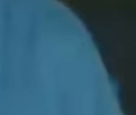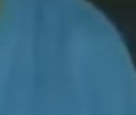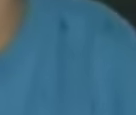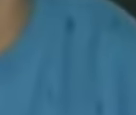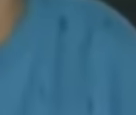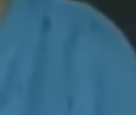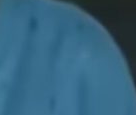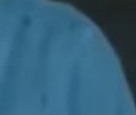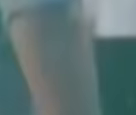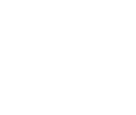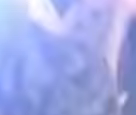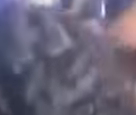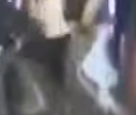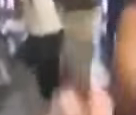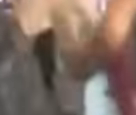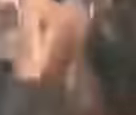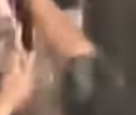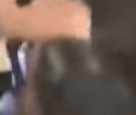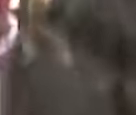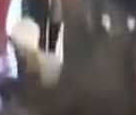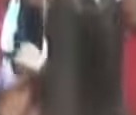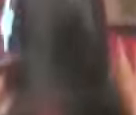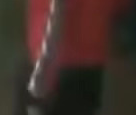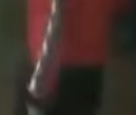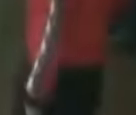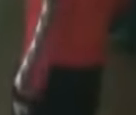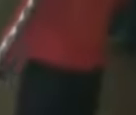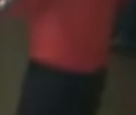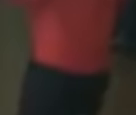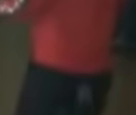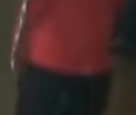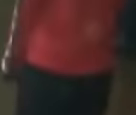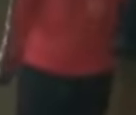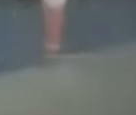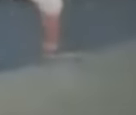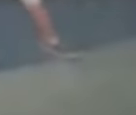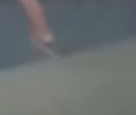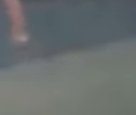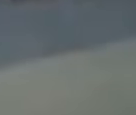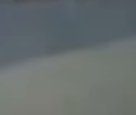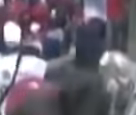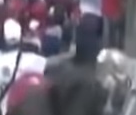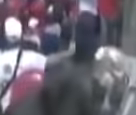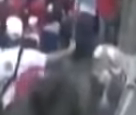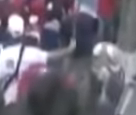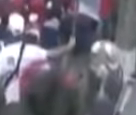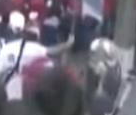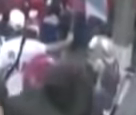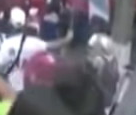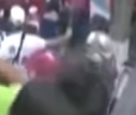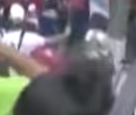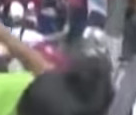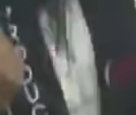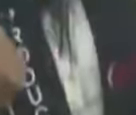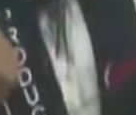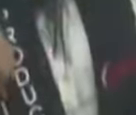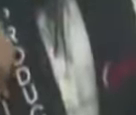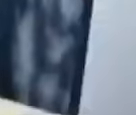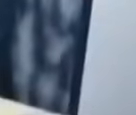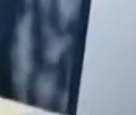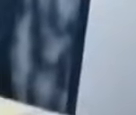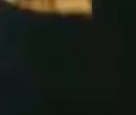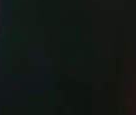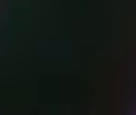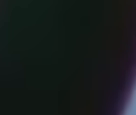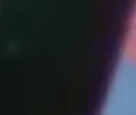creadores y los dueños del mundo nuevo que están haciendo, del socialismo. Ustedes son los protagonistas de la